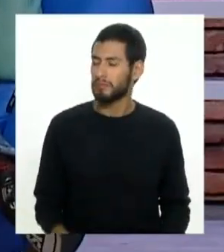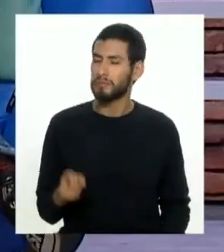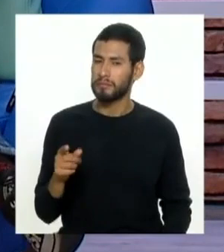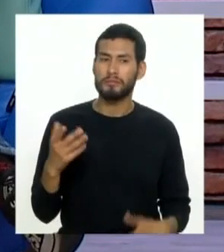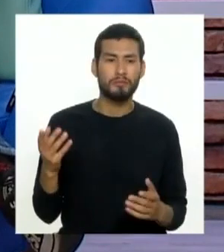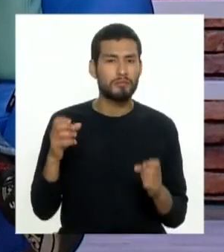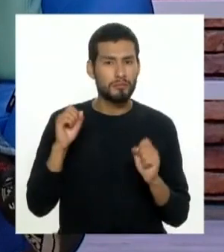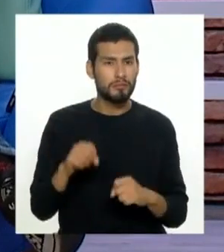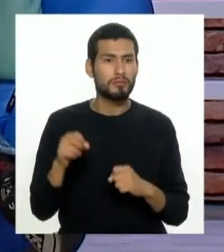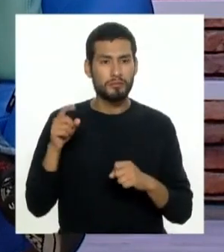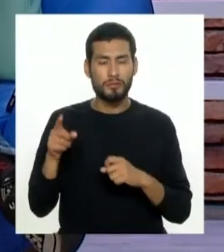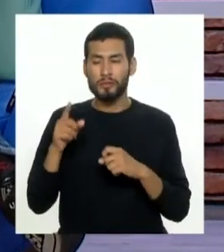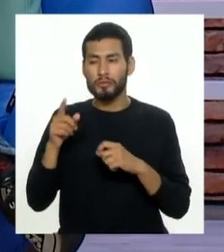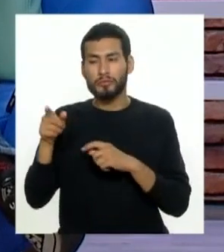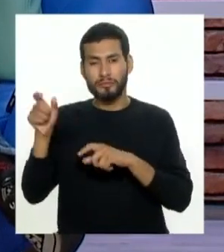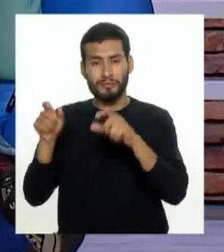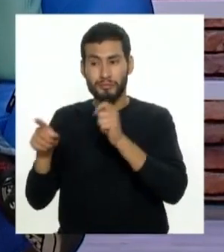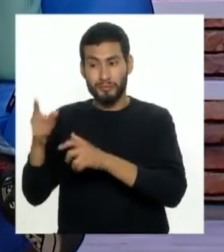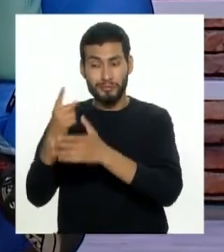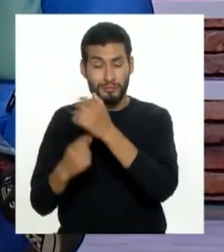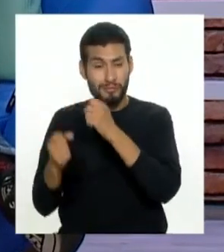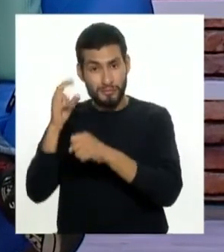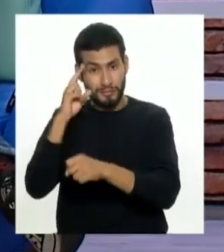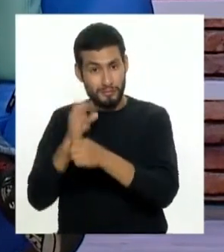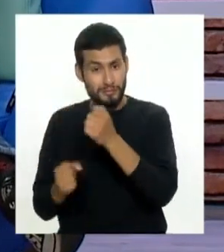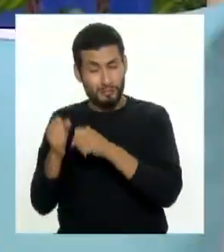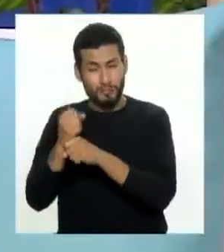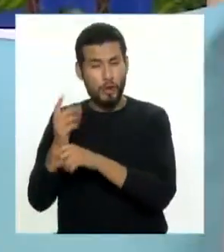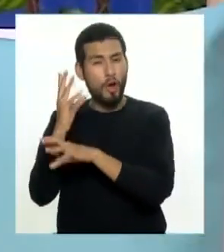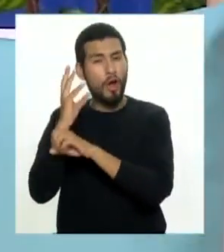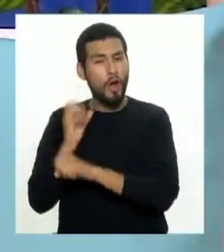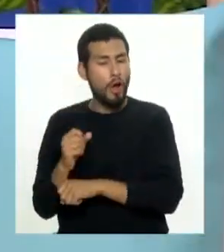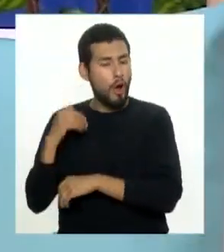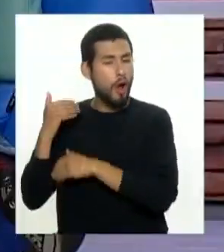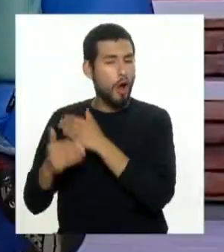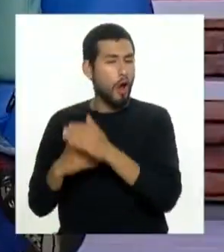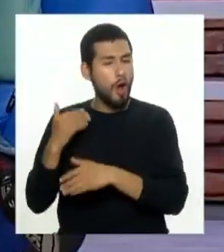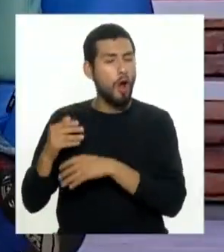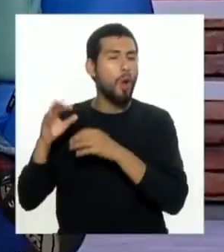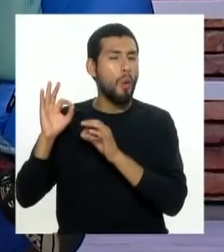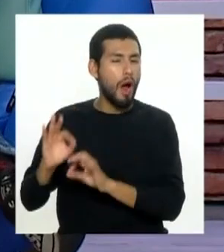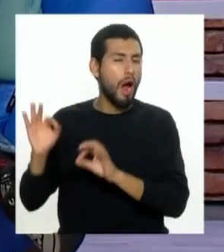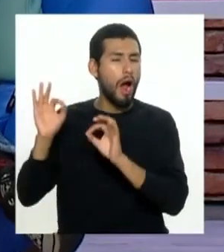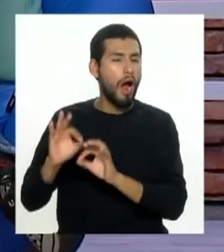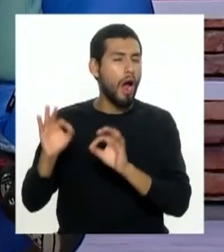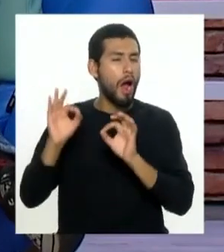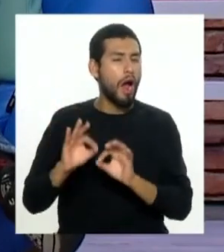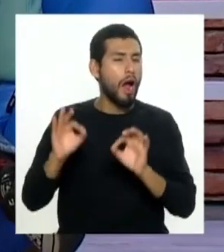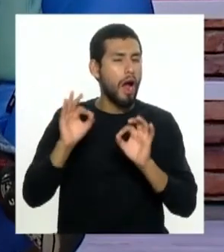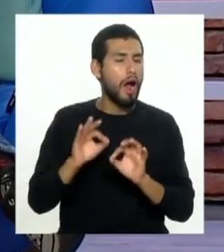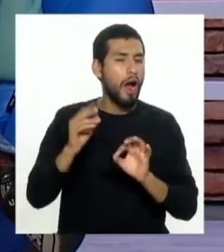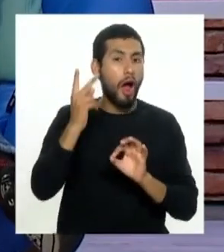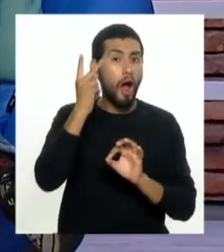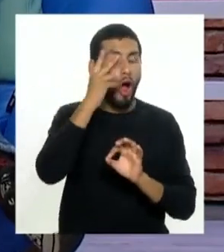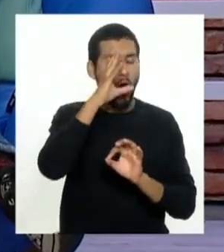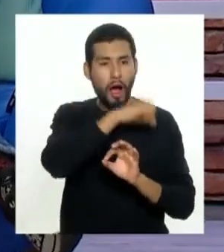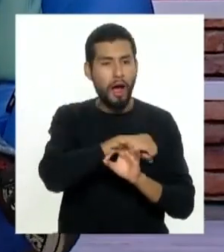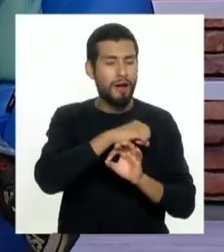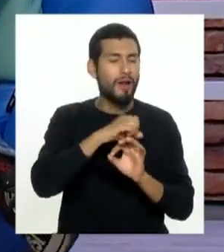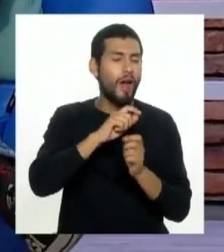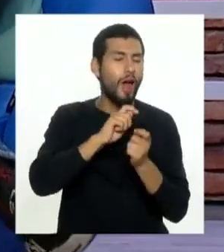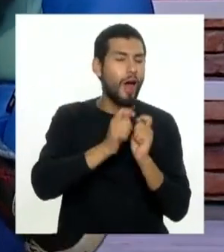juegan con la confianza y la fielidad del cliente con la costumbre exactamente es peor todavía porque